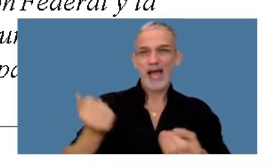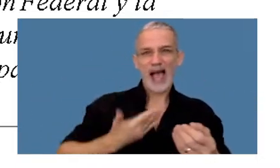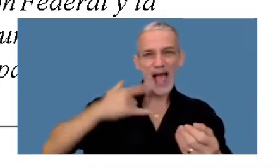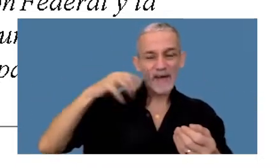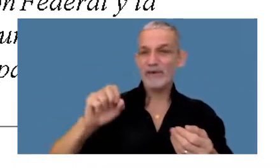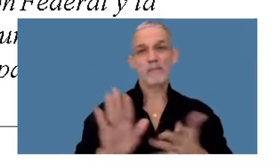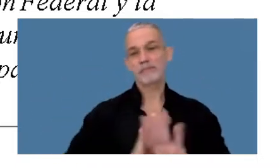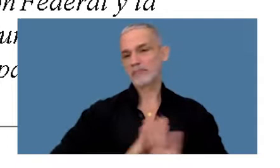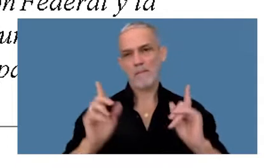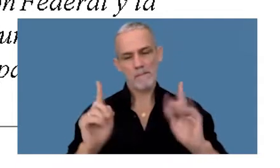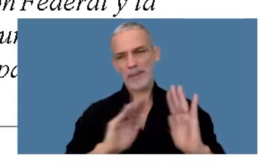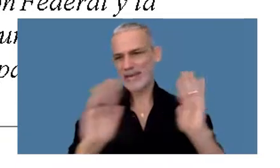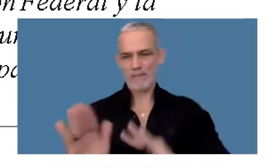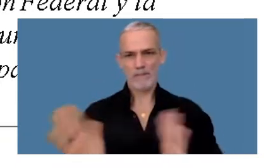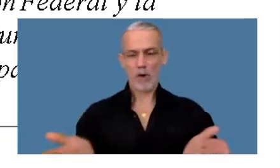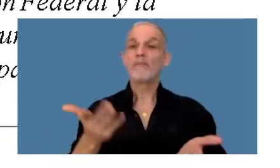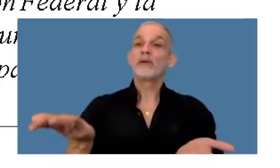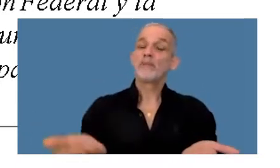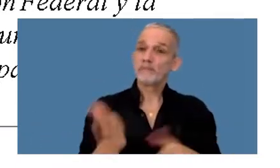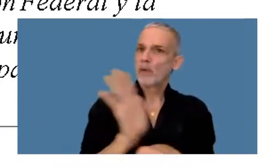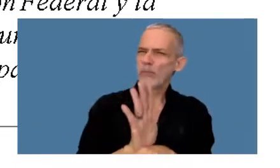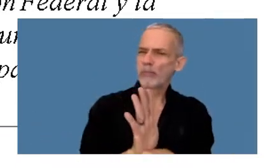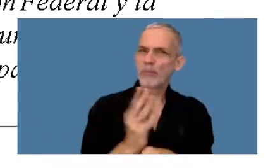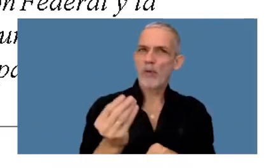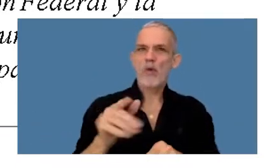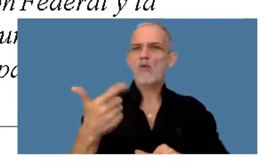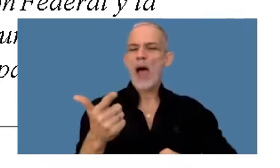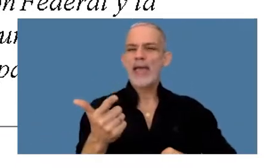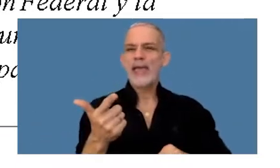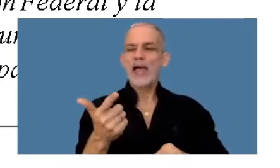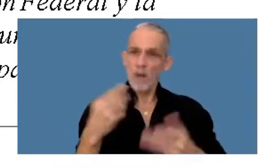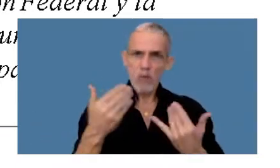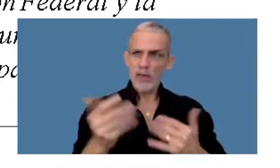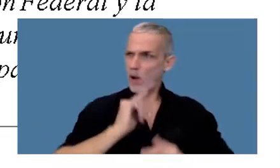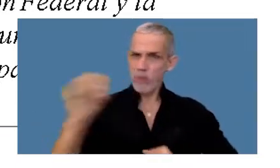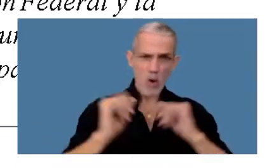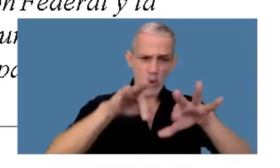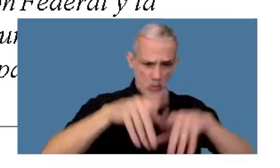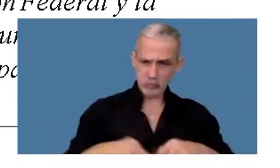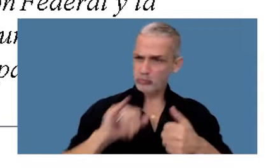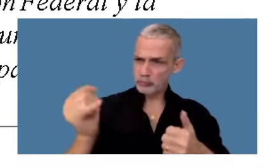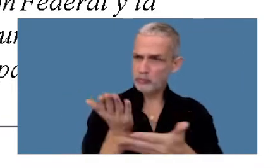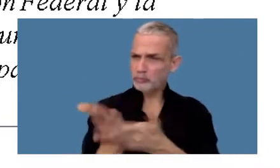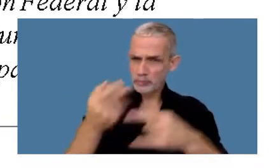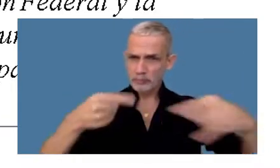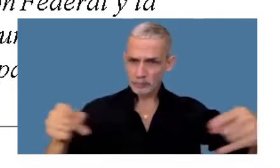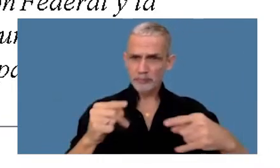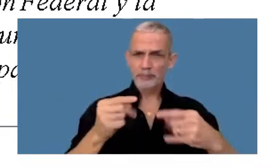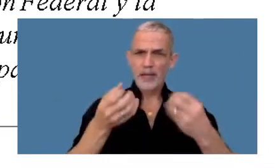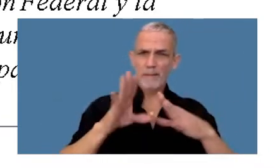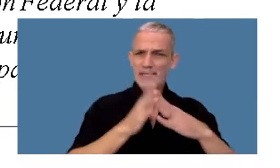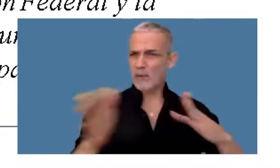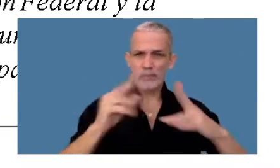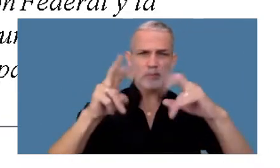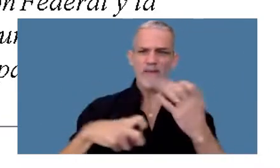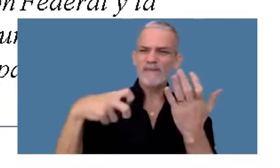administrativa, lo cual no significa que no se puedan notificar requerimientos, inicios de procedimientos